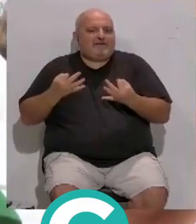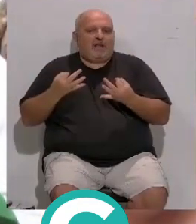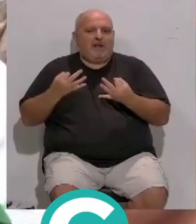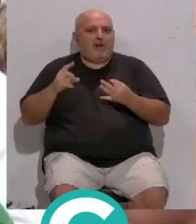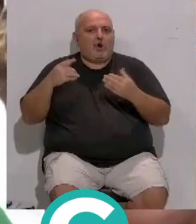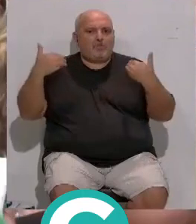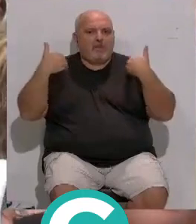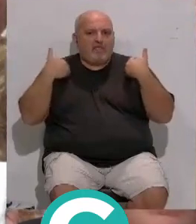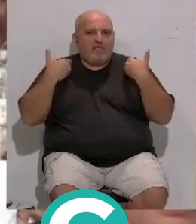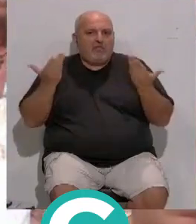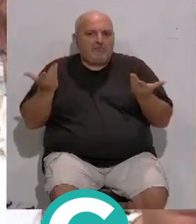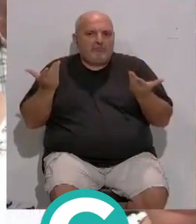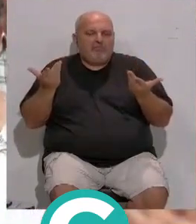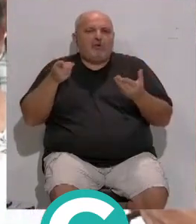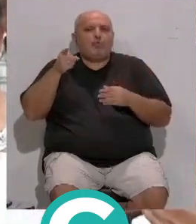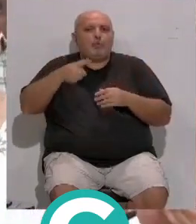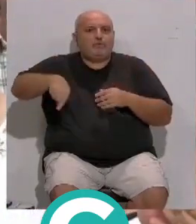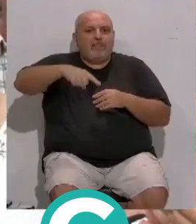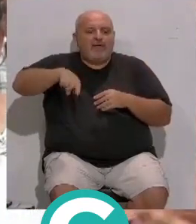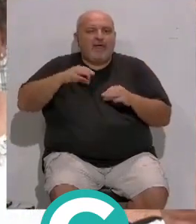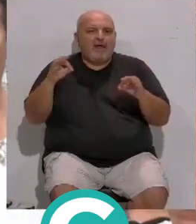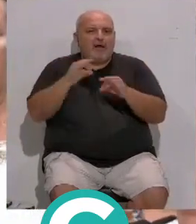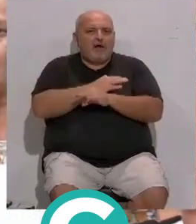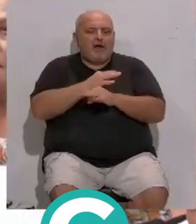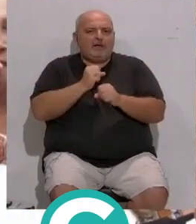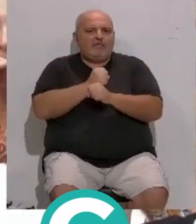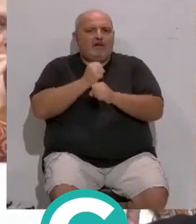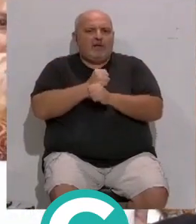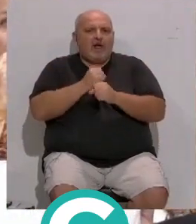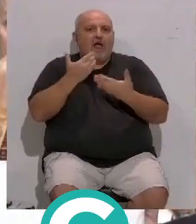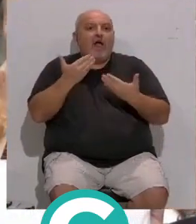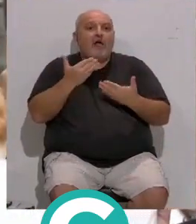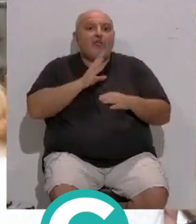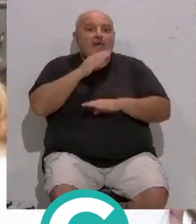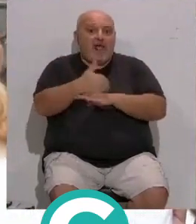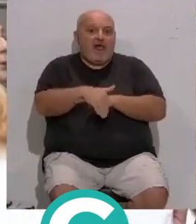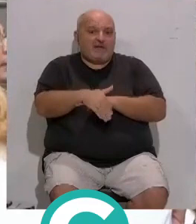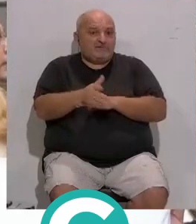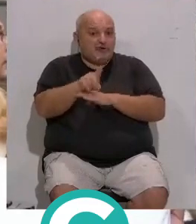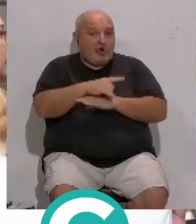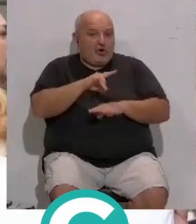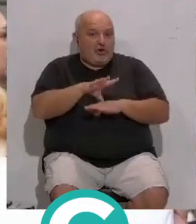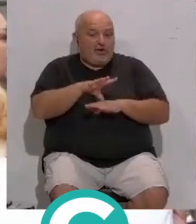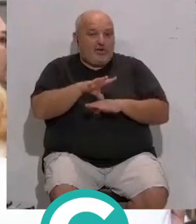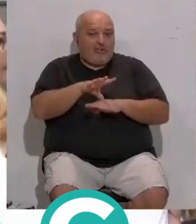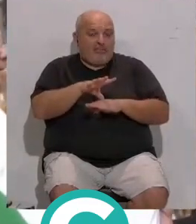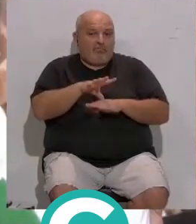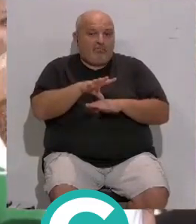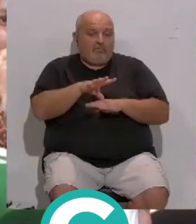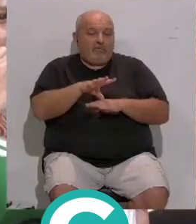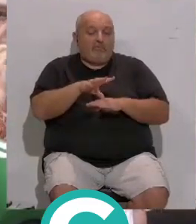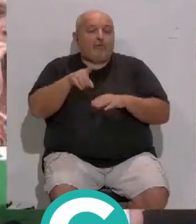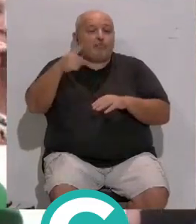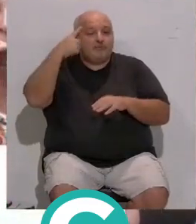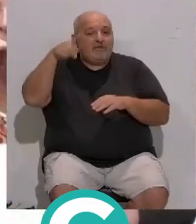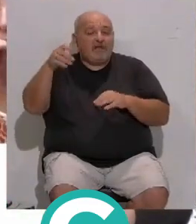que aquí no hay responsabilidades... ...si ustedes os equivocáis en vuestro trabajo... ...¿sabéis a dónde vais? ...a la calle... ...y